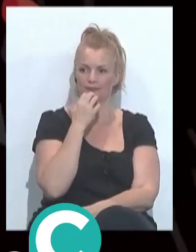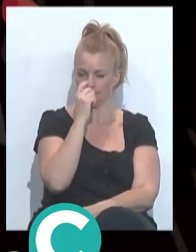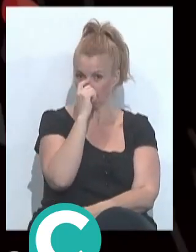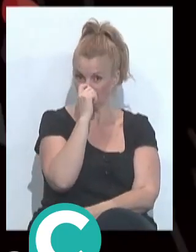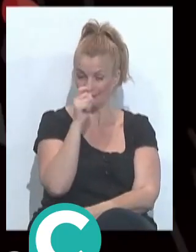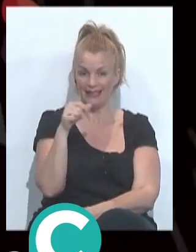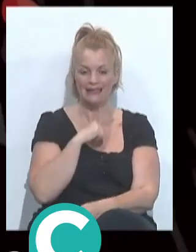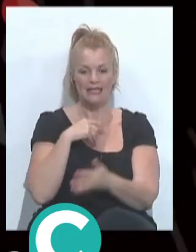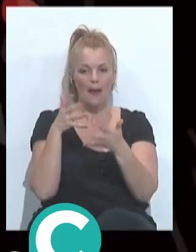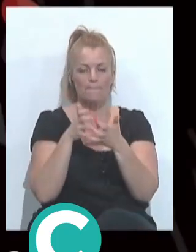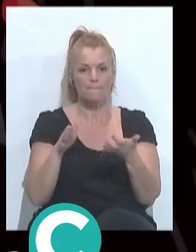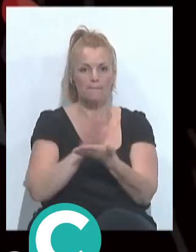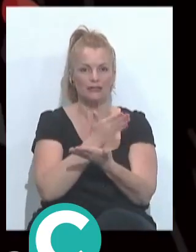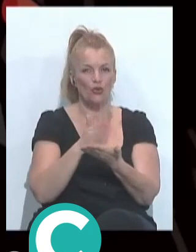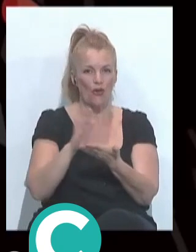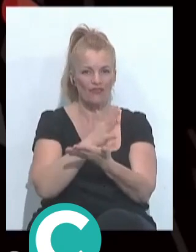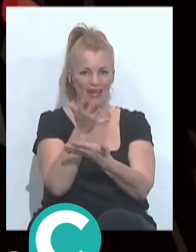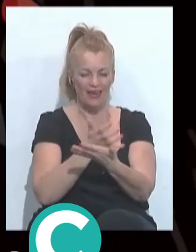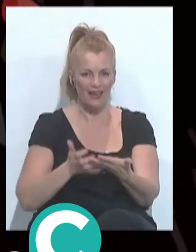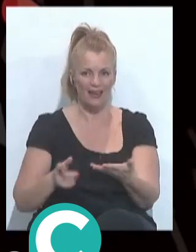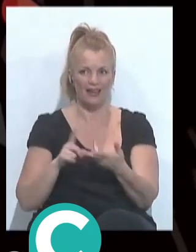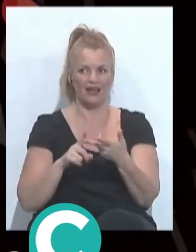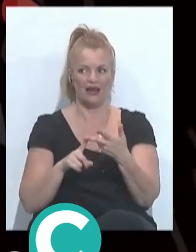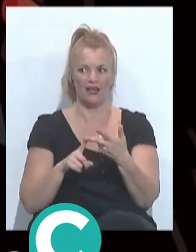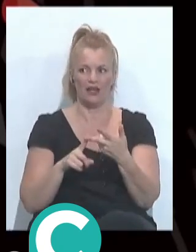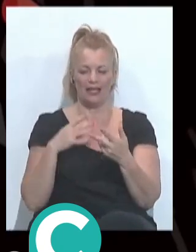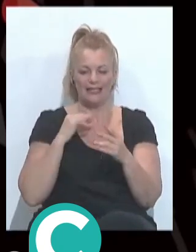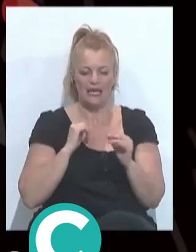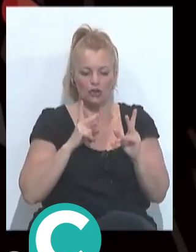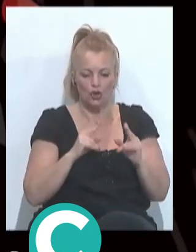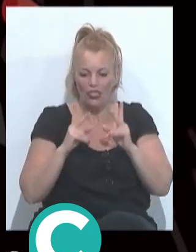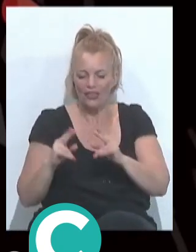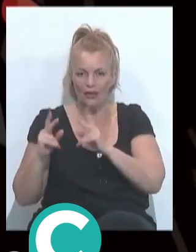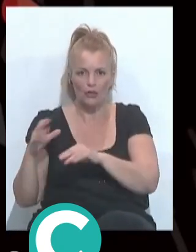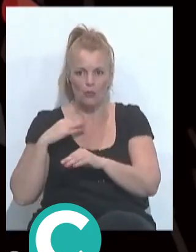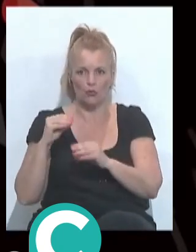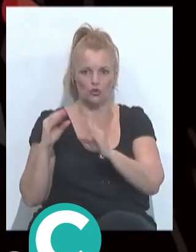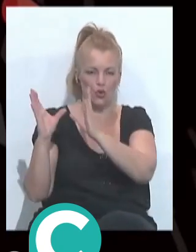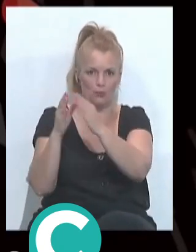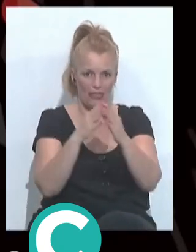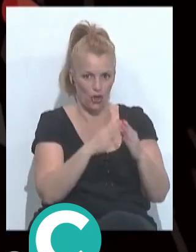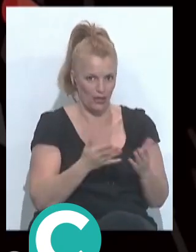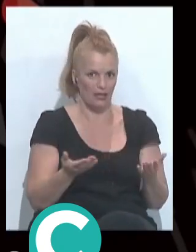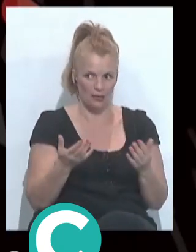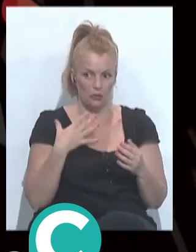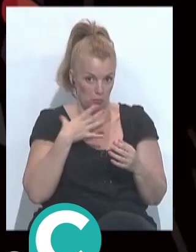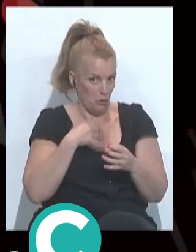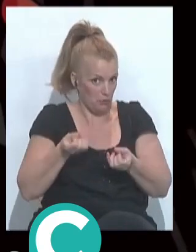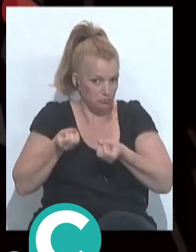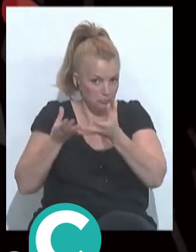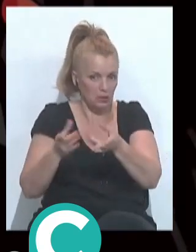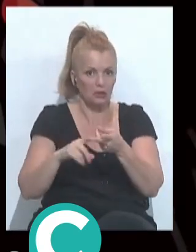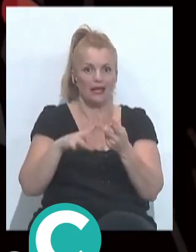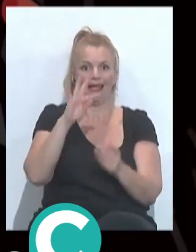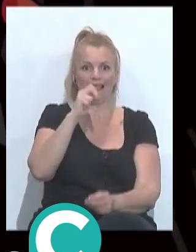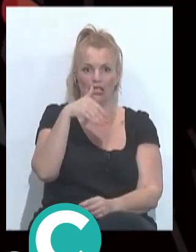inédito que se ha podido escuchar este año en música por ejemplo tenía trozo de muchas agrupaciones y te lo puedo desgranar si quieres de los